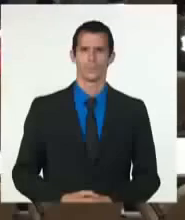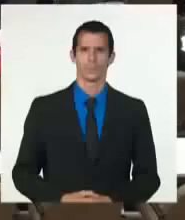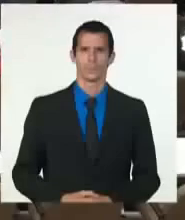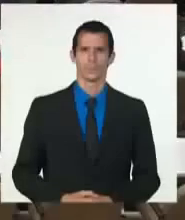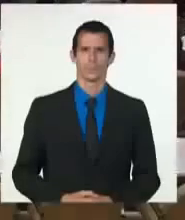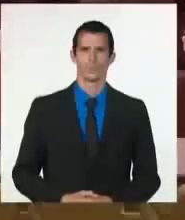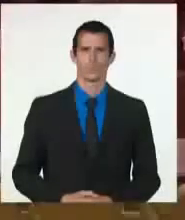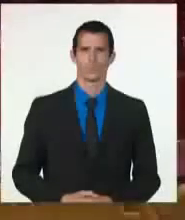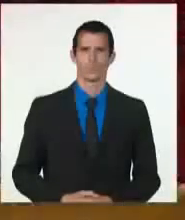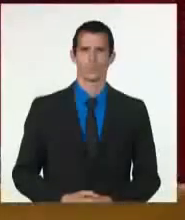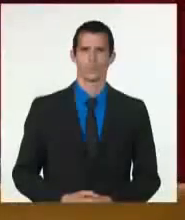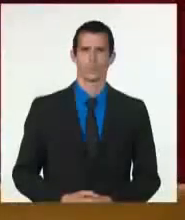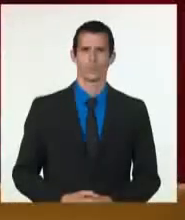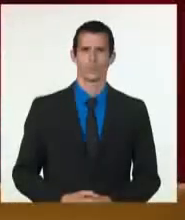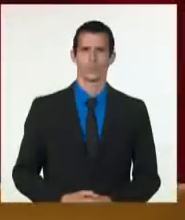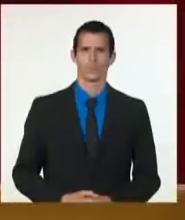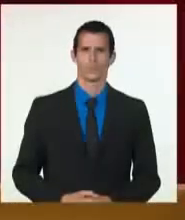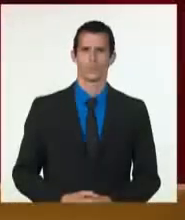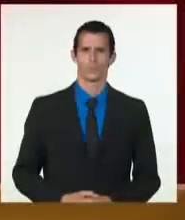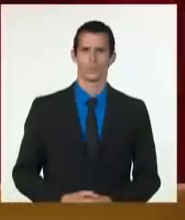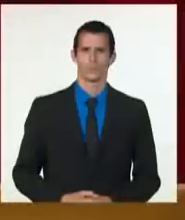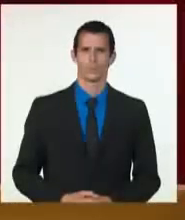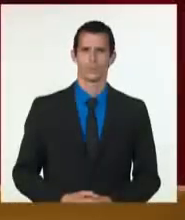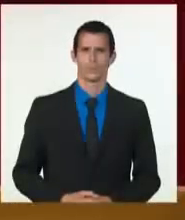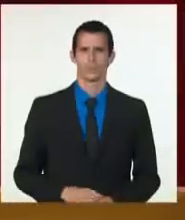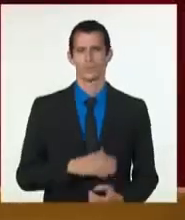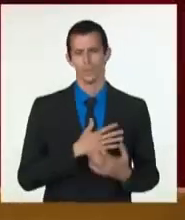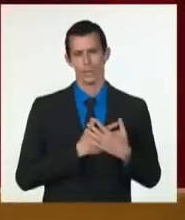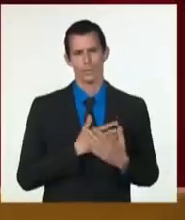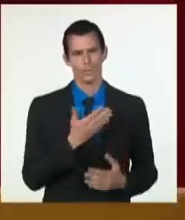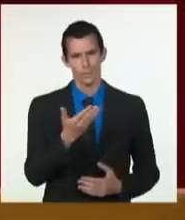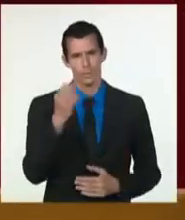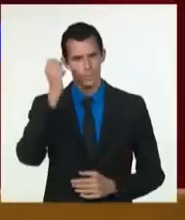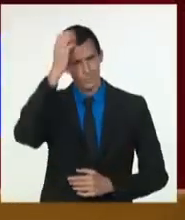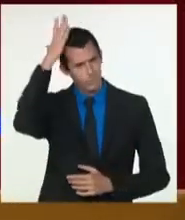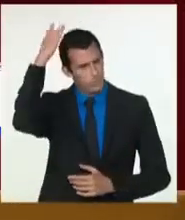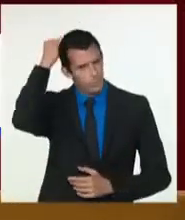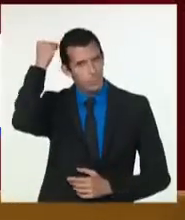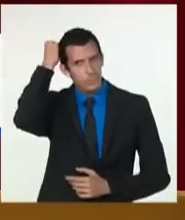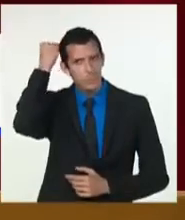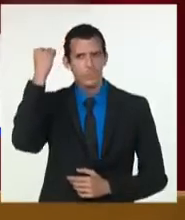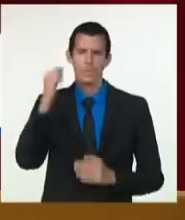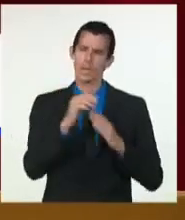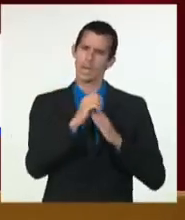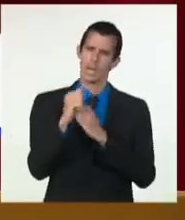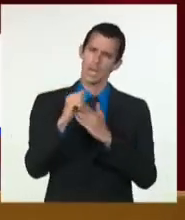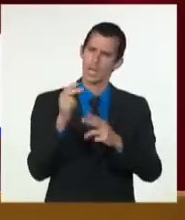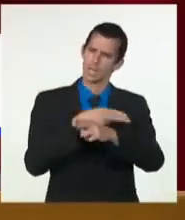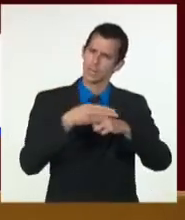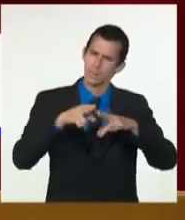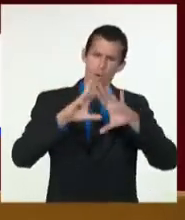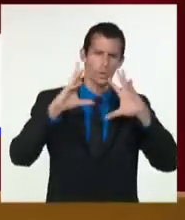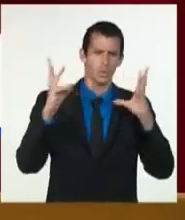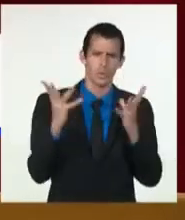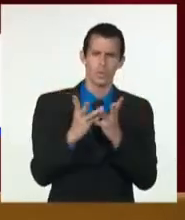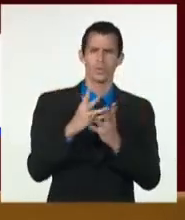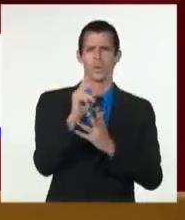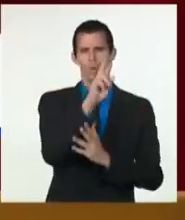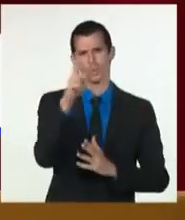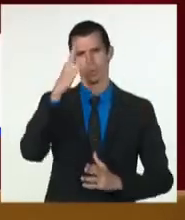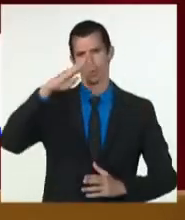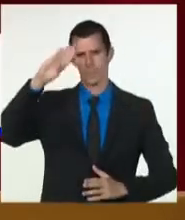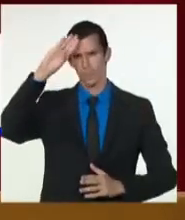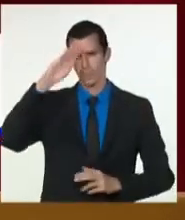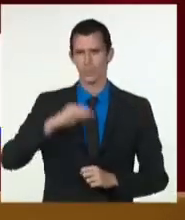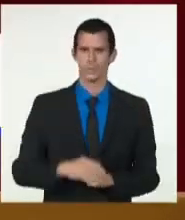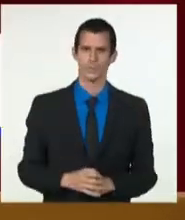Querido compañero general de ejército Raúl Castro Ruz, líder histórico de la Revolución Cubana, queridas diputadas y